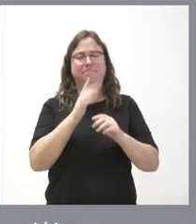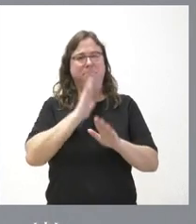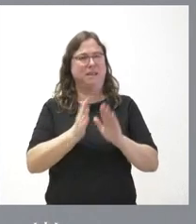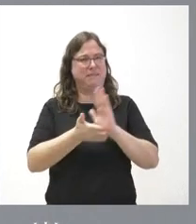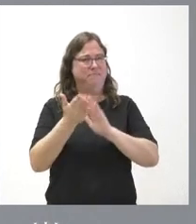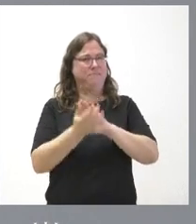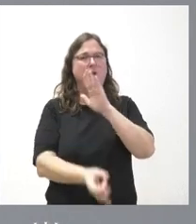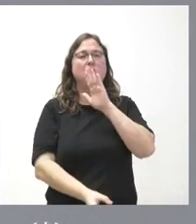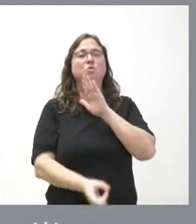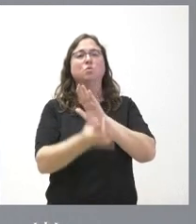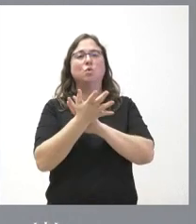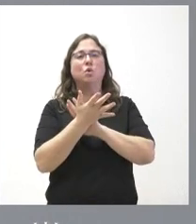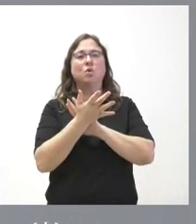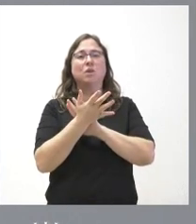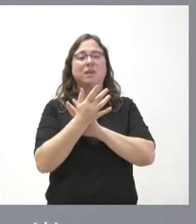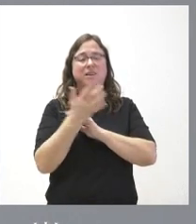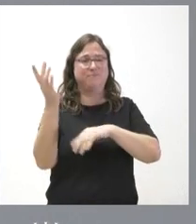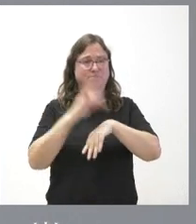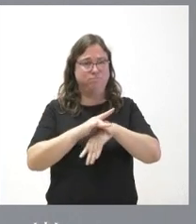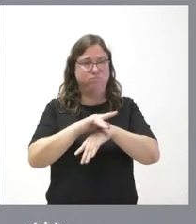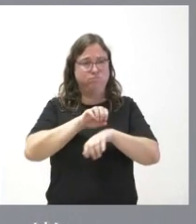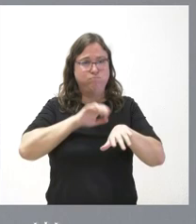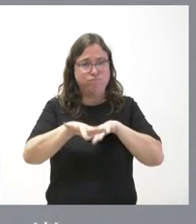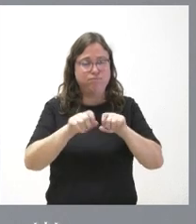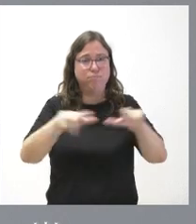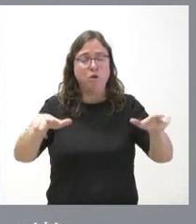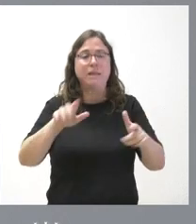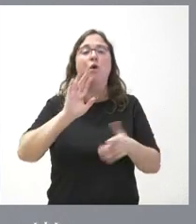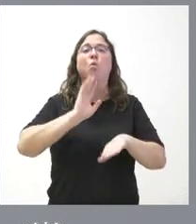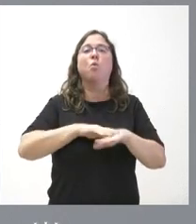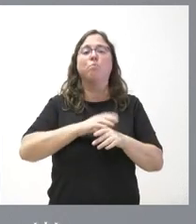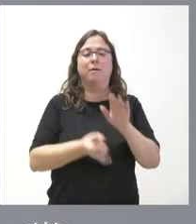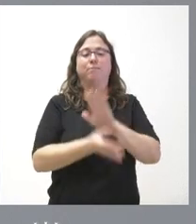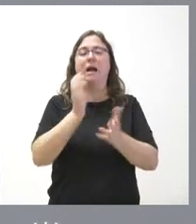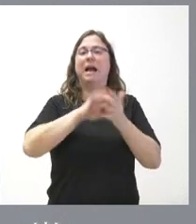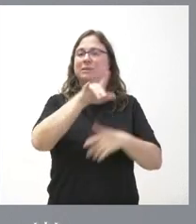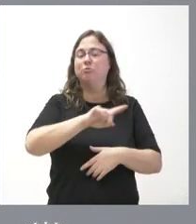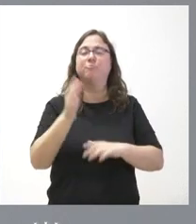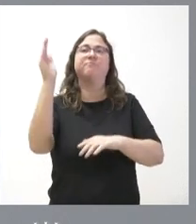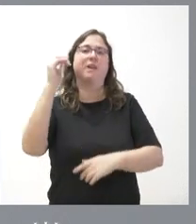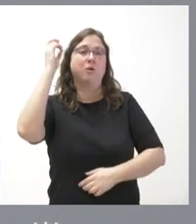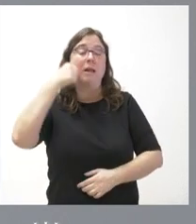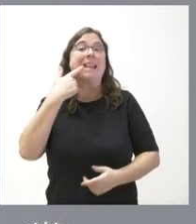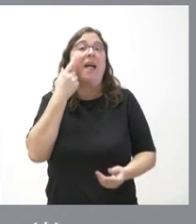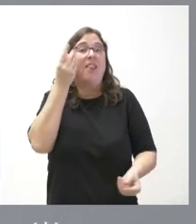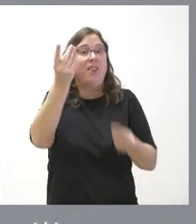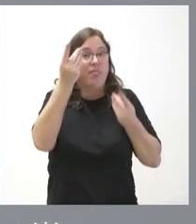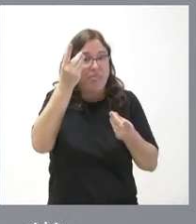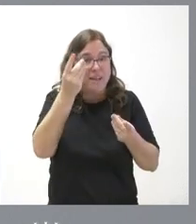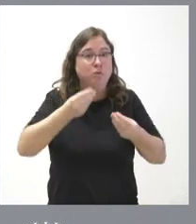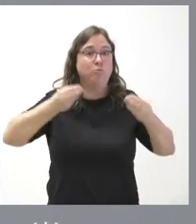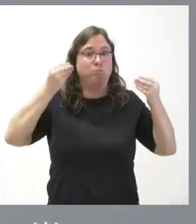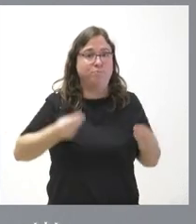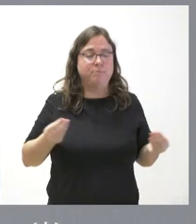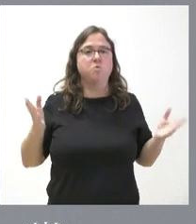origen de este hecho no fue en Castilla y León pero lógicamente hasta que no tengamos unos datos fehacientes firmes pues queremos andar